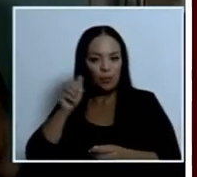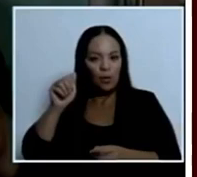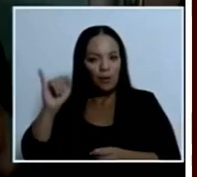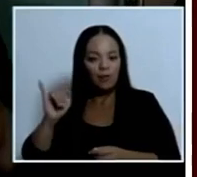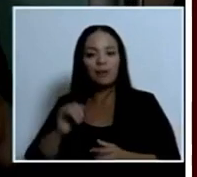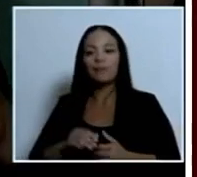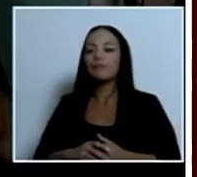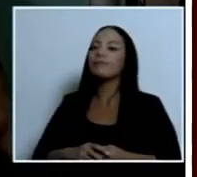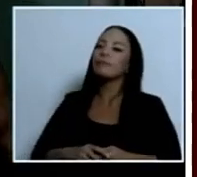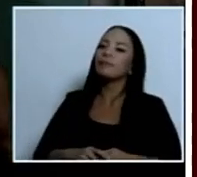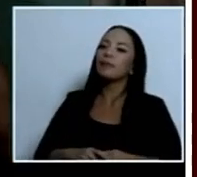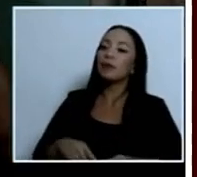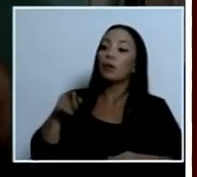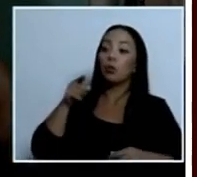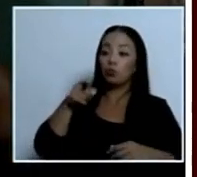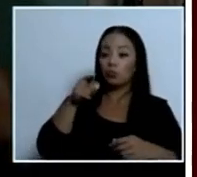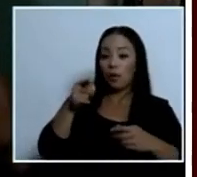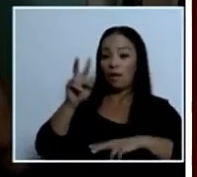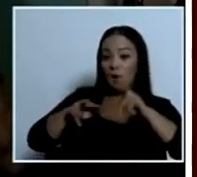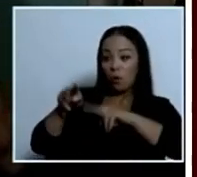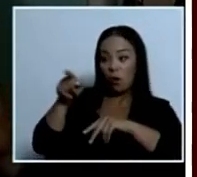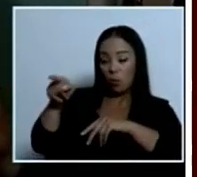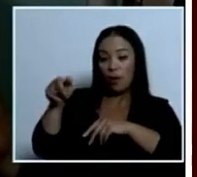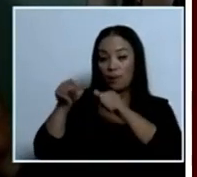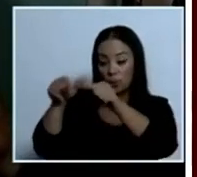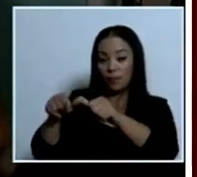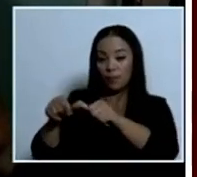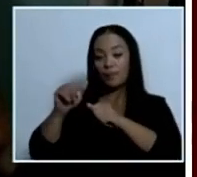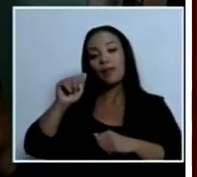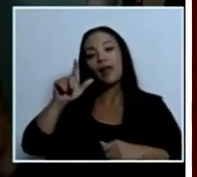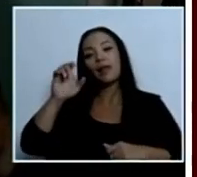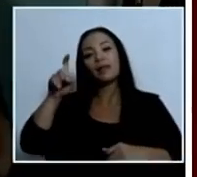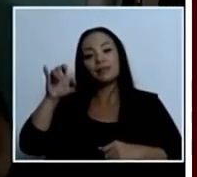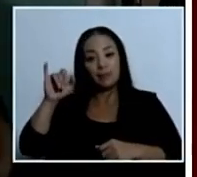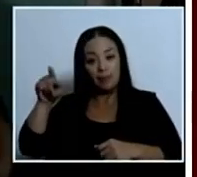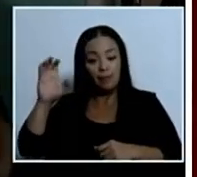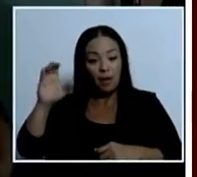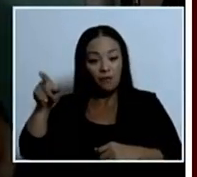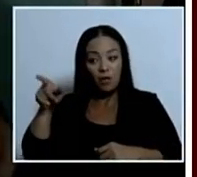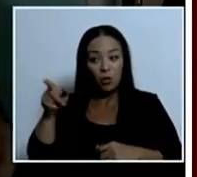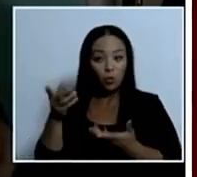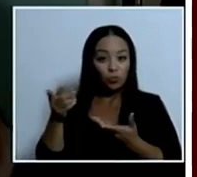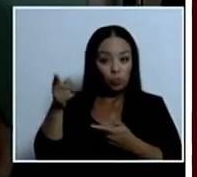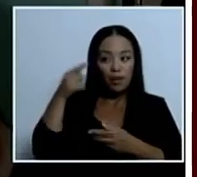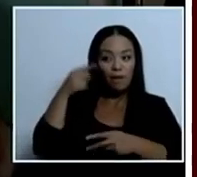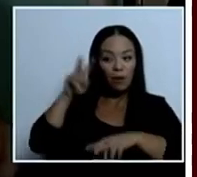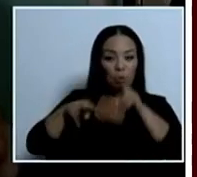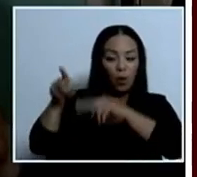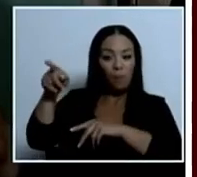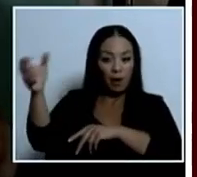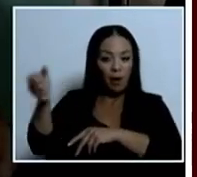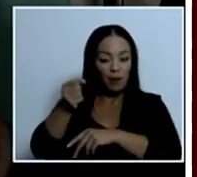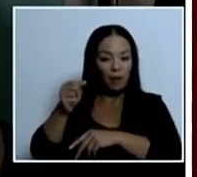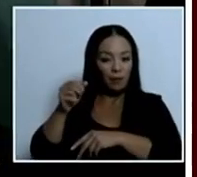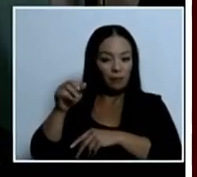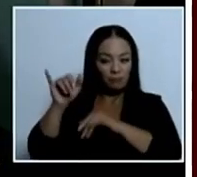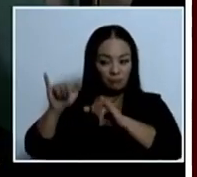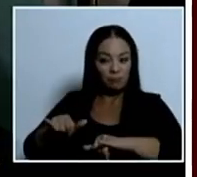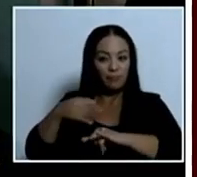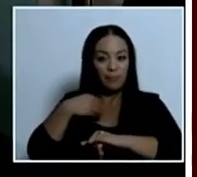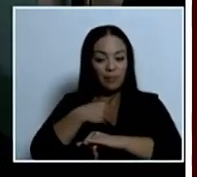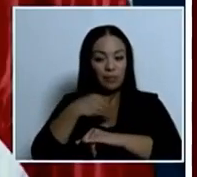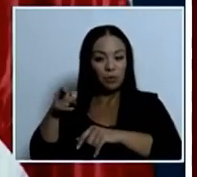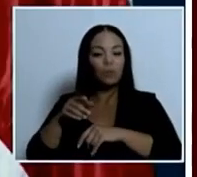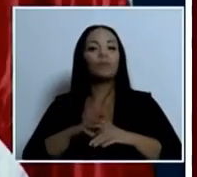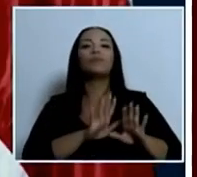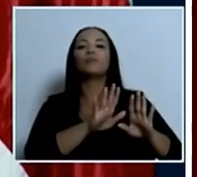o sea si lo ha valorado a él realmente para continuar a don Alexei Carrillo si lo ha valorado para que él quede obviamente yo sigo el